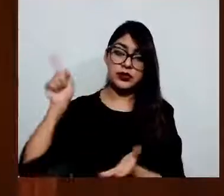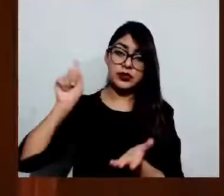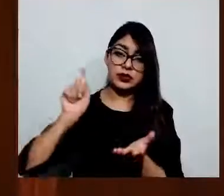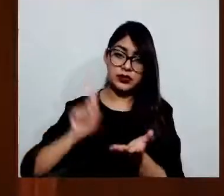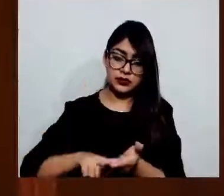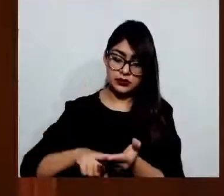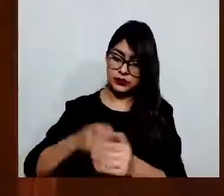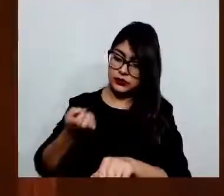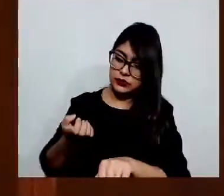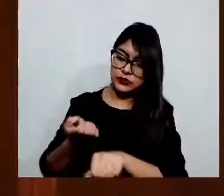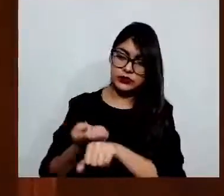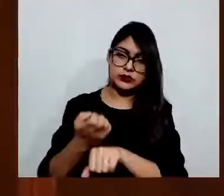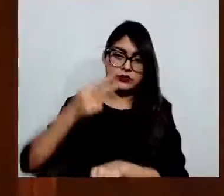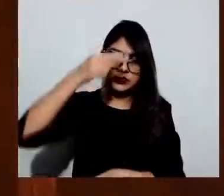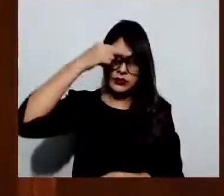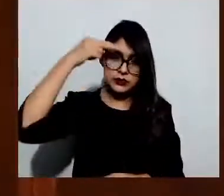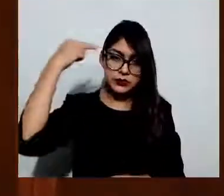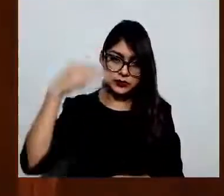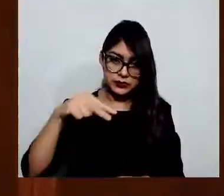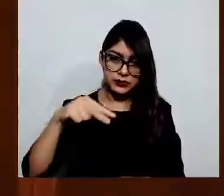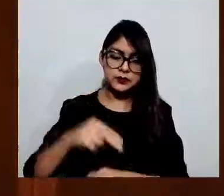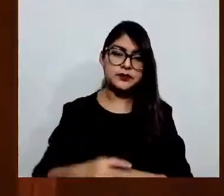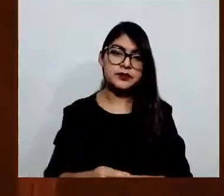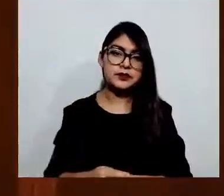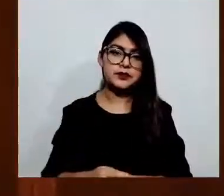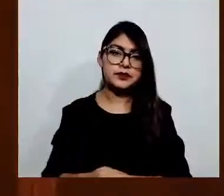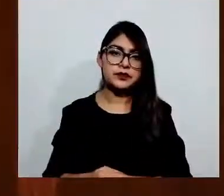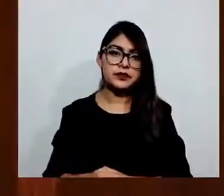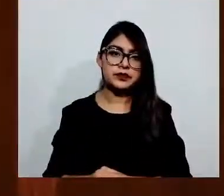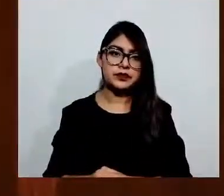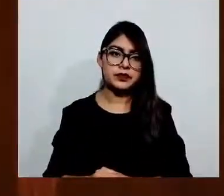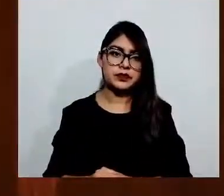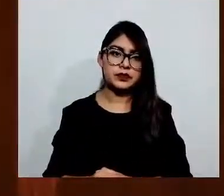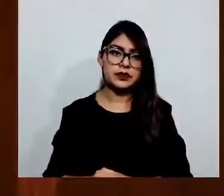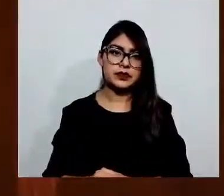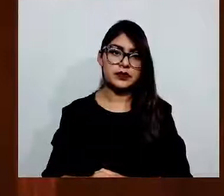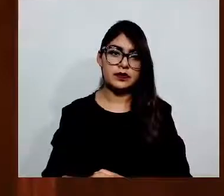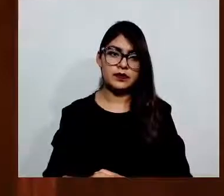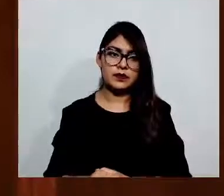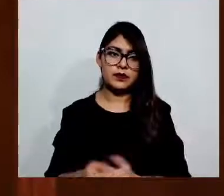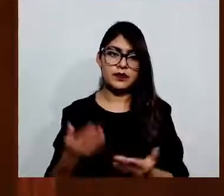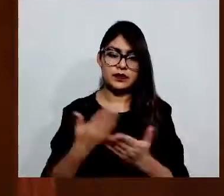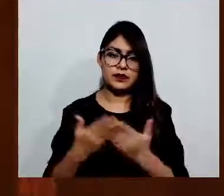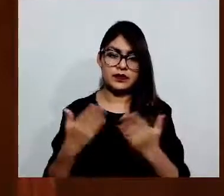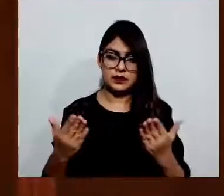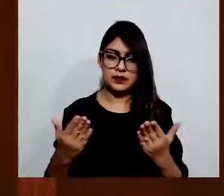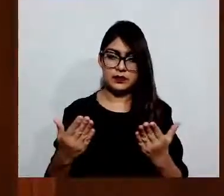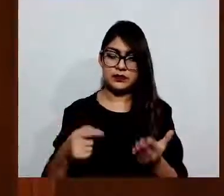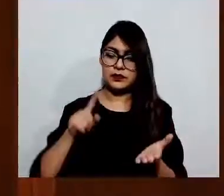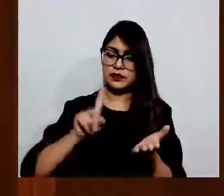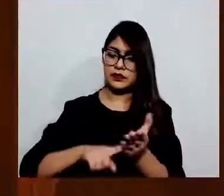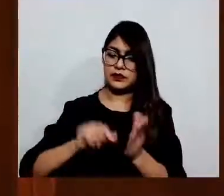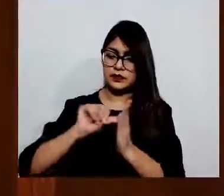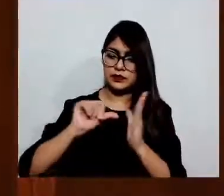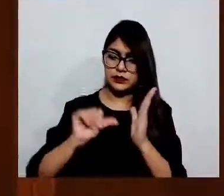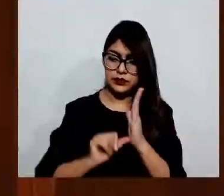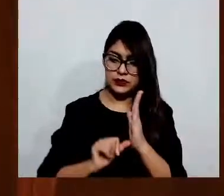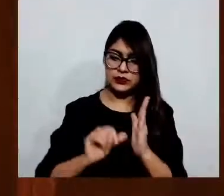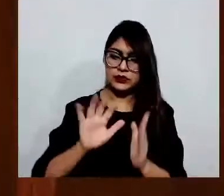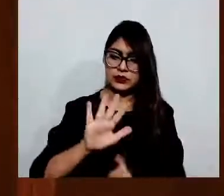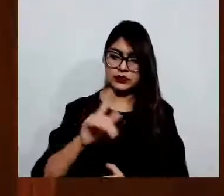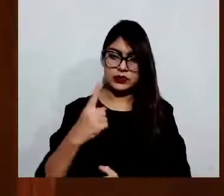México, con fundamento en lo dispuesto en los artículos 51, fracción 2,